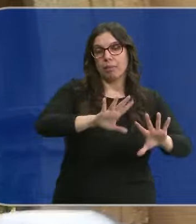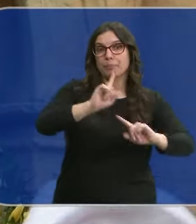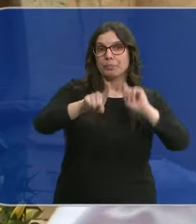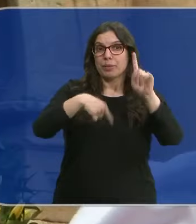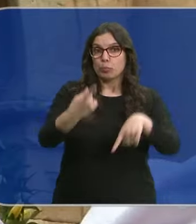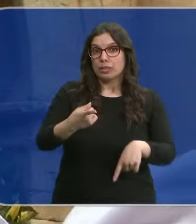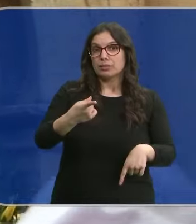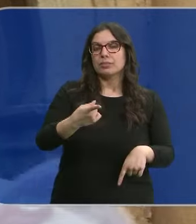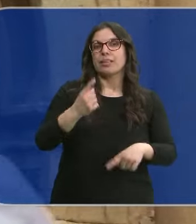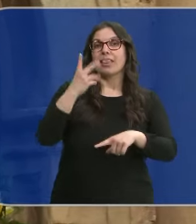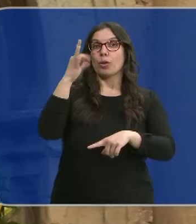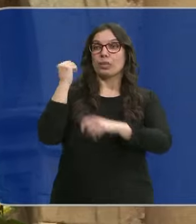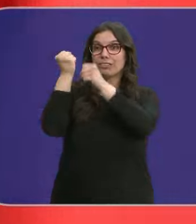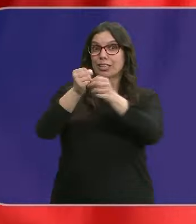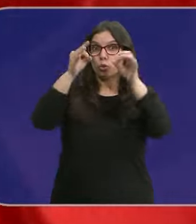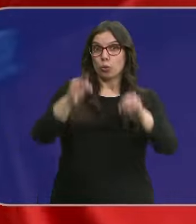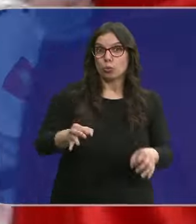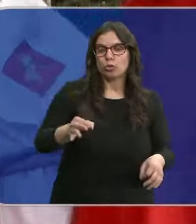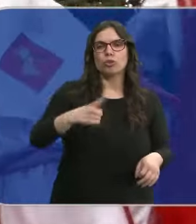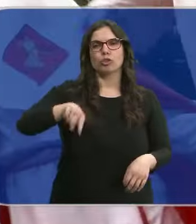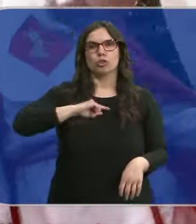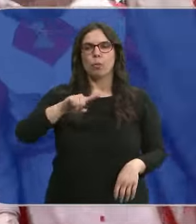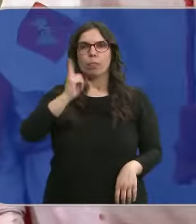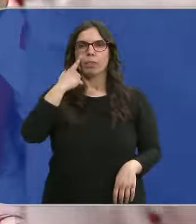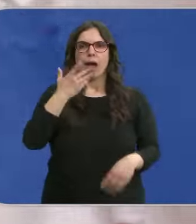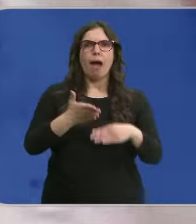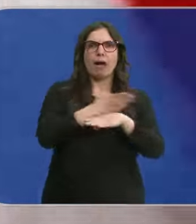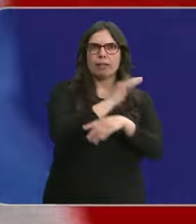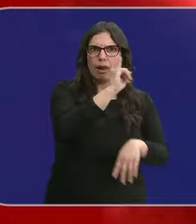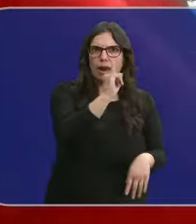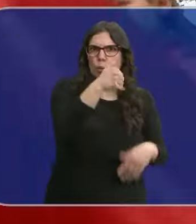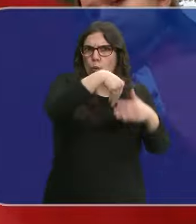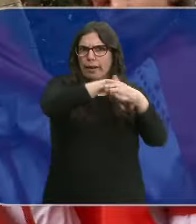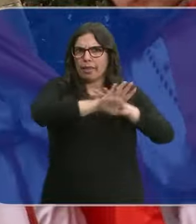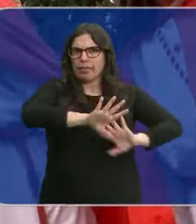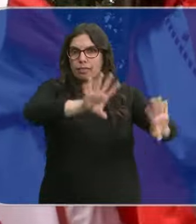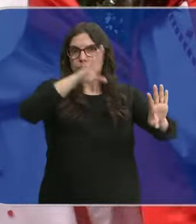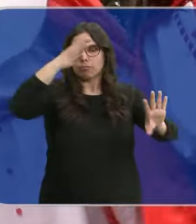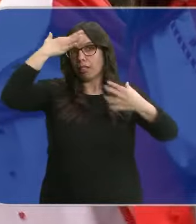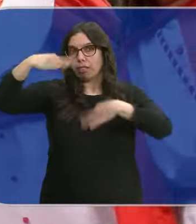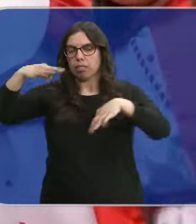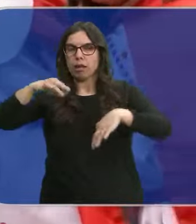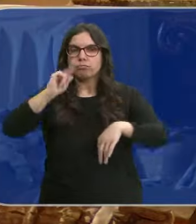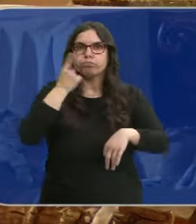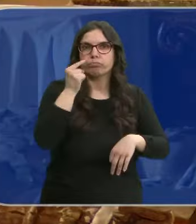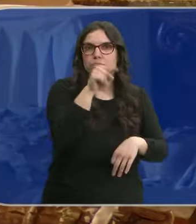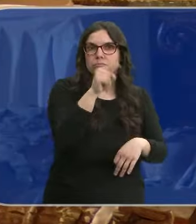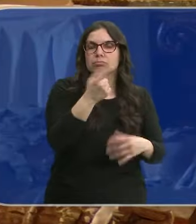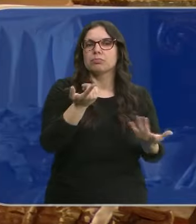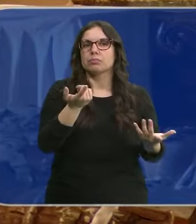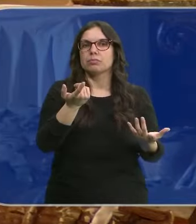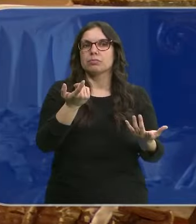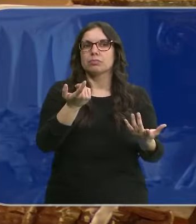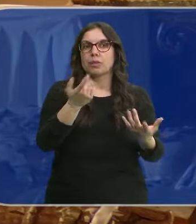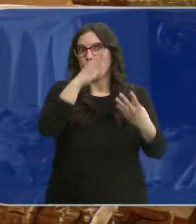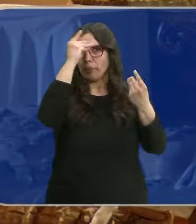fue rescatada en el 50 aniversario. Conocimos que la talla anterior existía que estaba guardada en un cuarto de la concordial de San Pedro